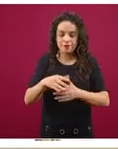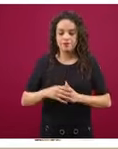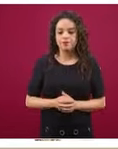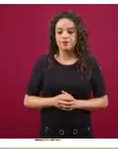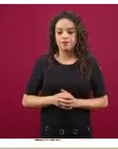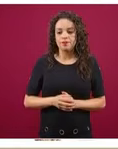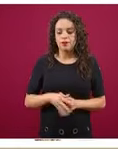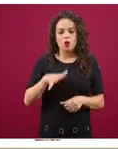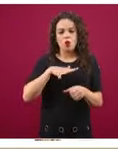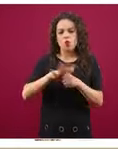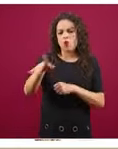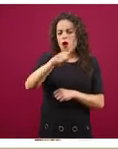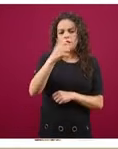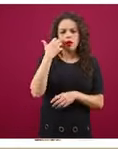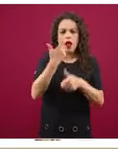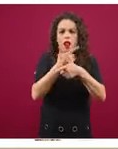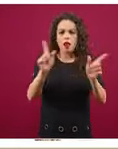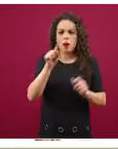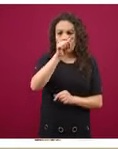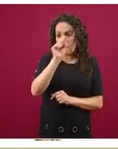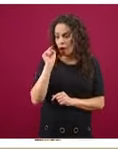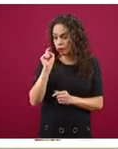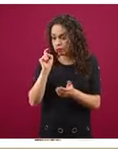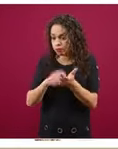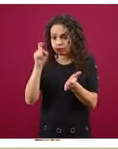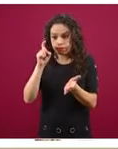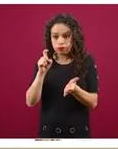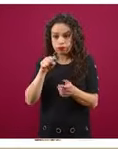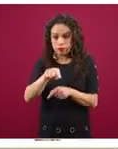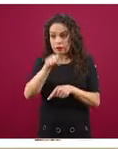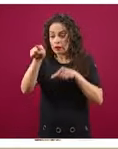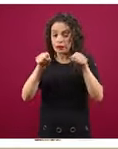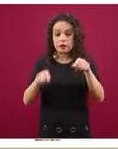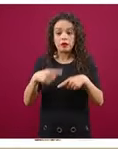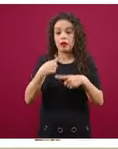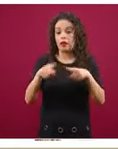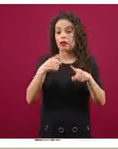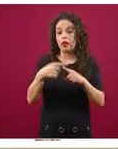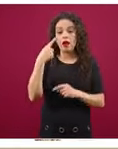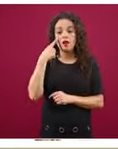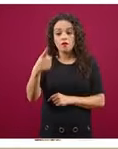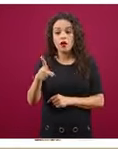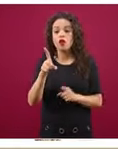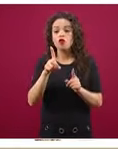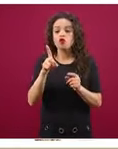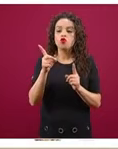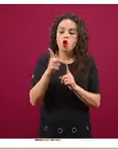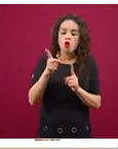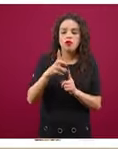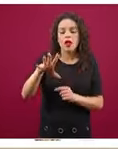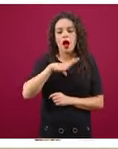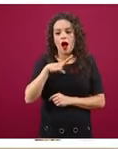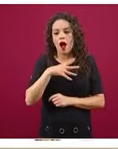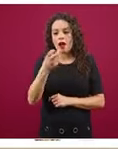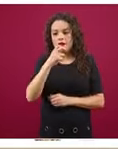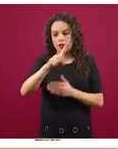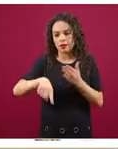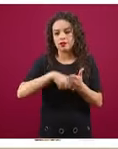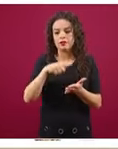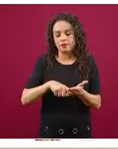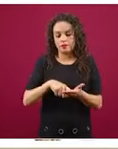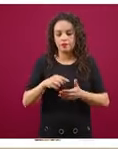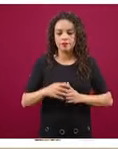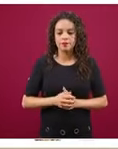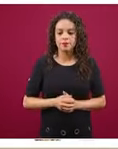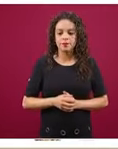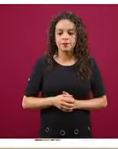ustedes pueden ver las IMEF, dónde están, son los institutos de las mujeres estatales, ven el CONAVIM,